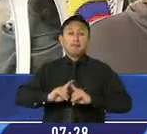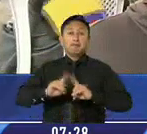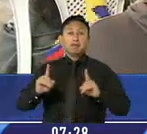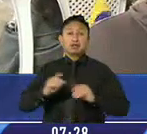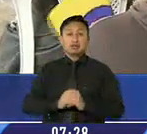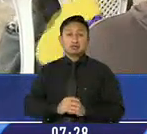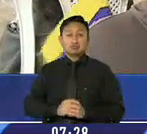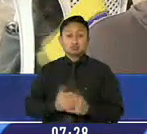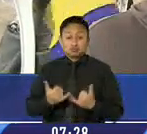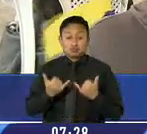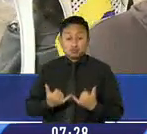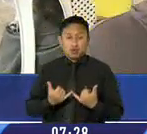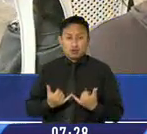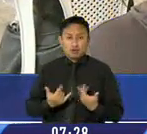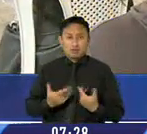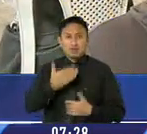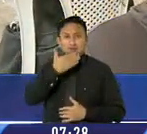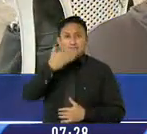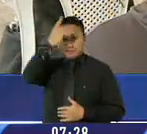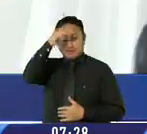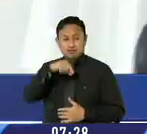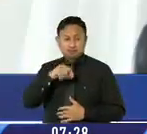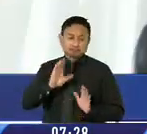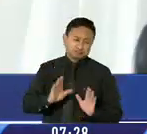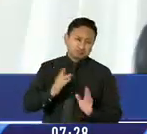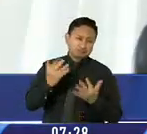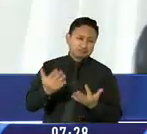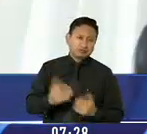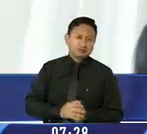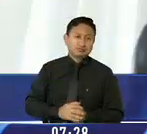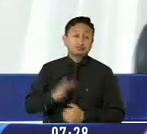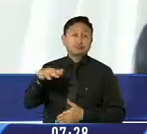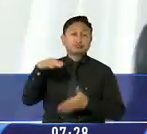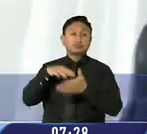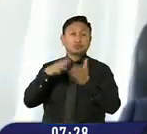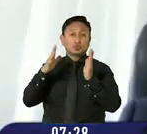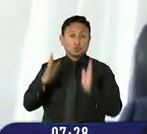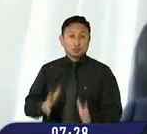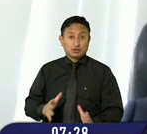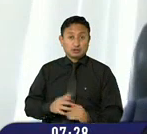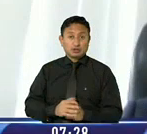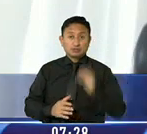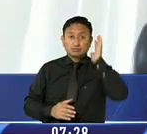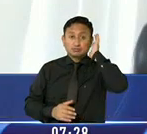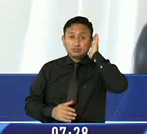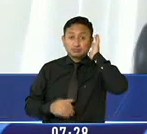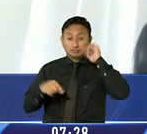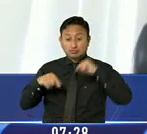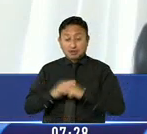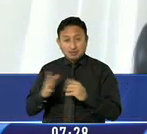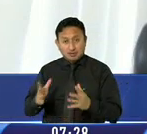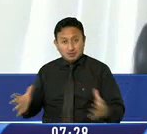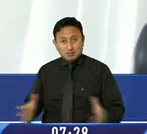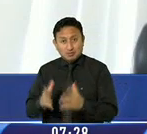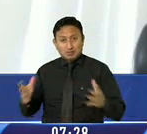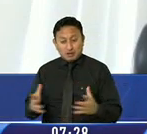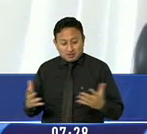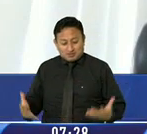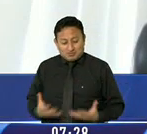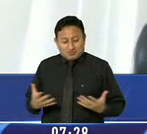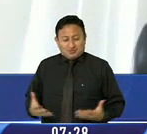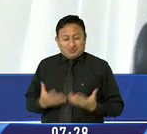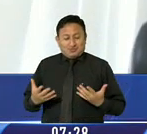confían que por el momento la mejor decisión es esperar. Los estudiantes al estar motivados, entusiasmados,